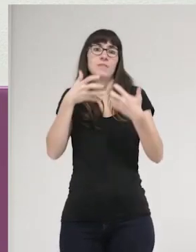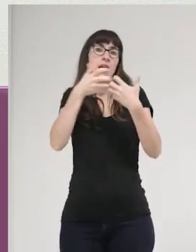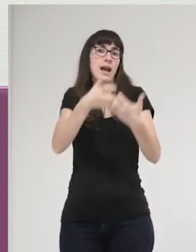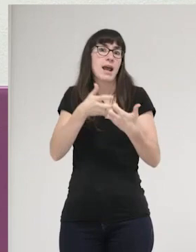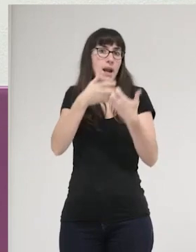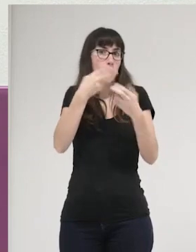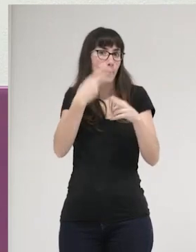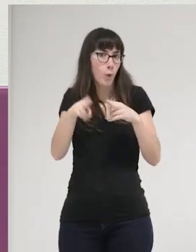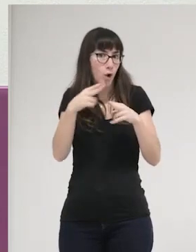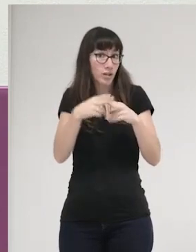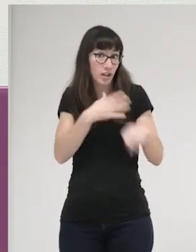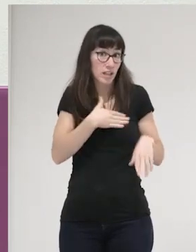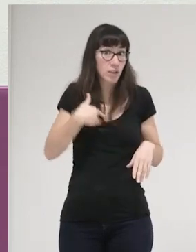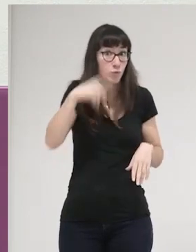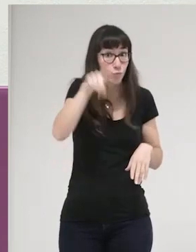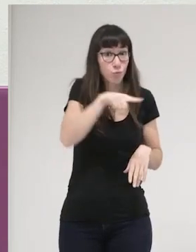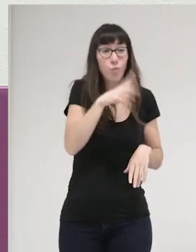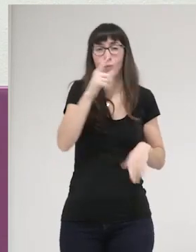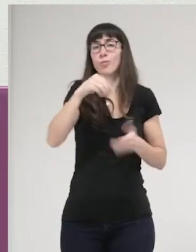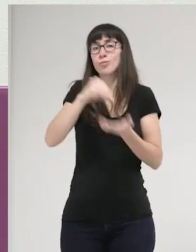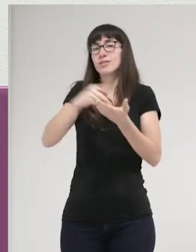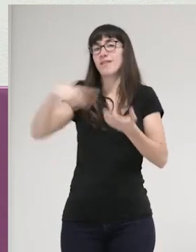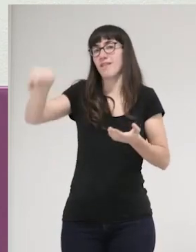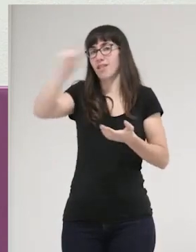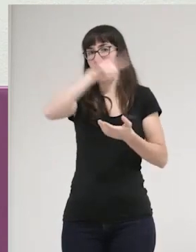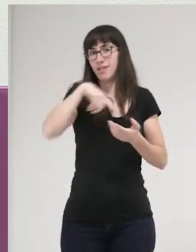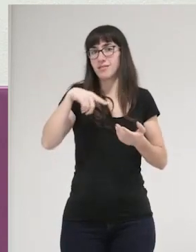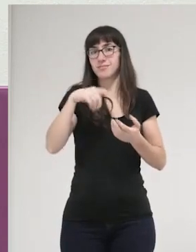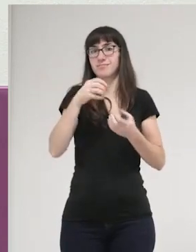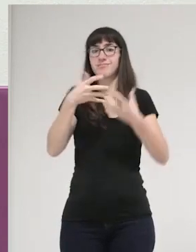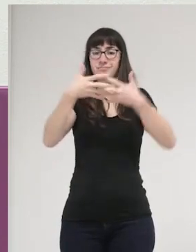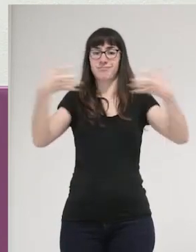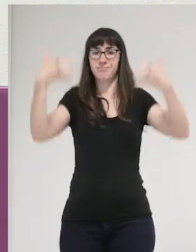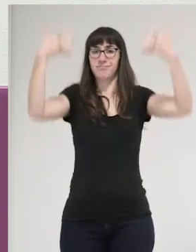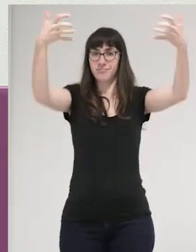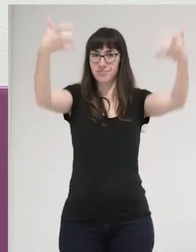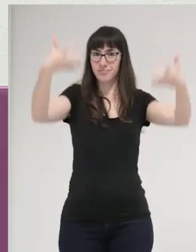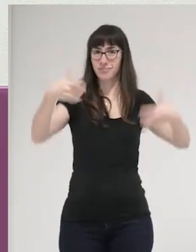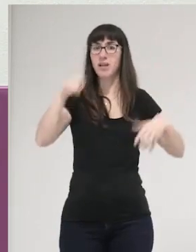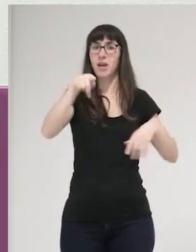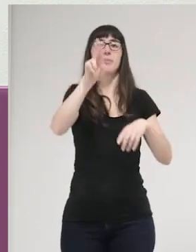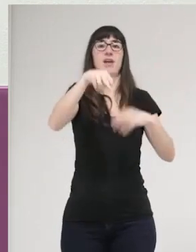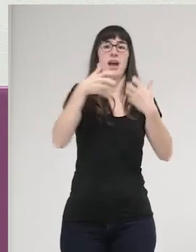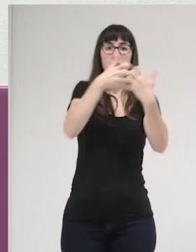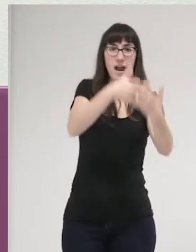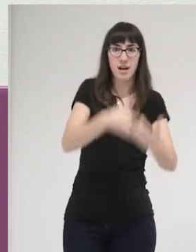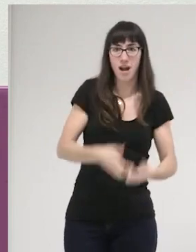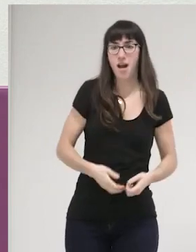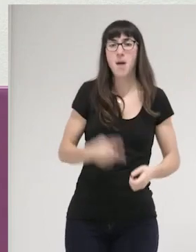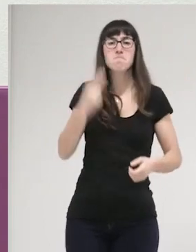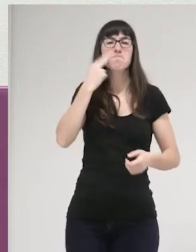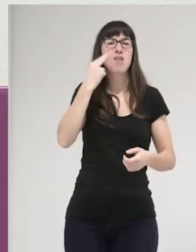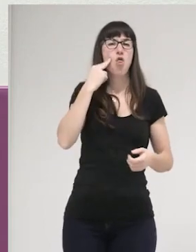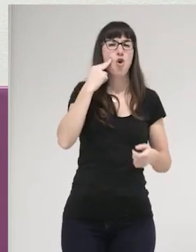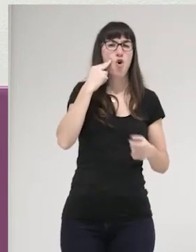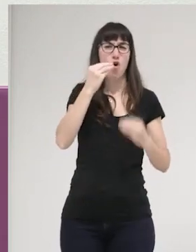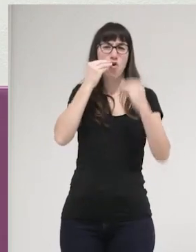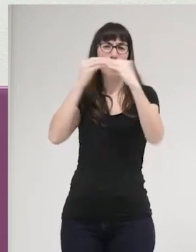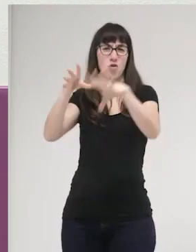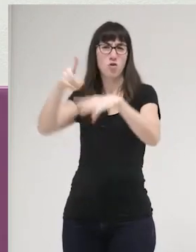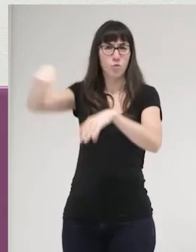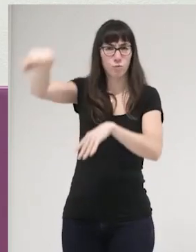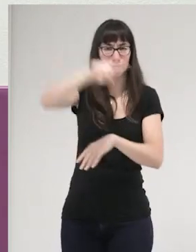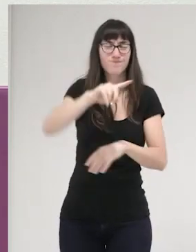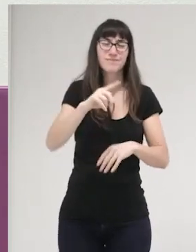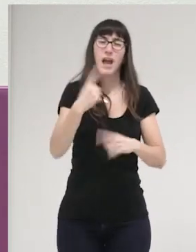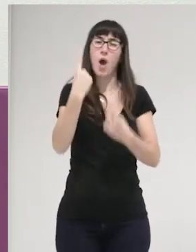explícitos del movimiento feminista, como es una guerra, que el miedo cambie de bando, nos están matando... Bueno, hay una serie de lemas que a mí me